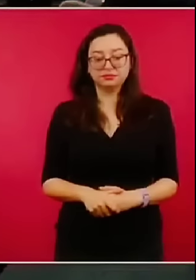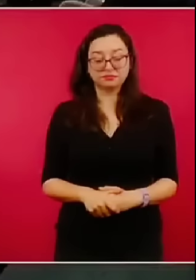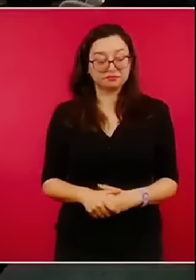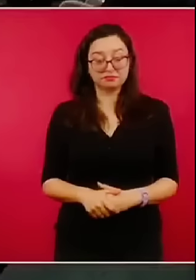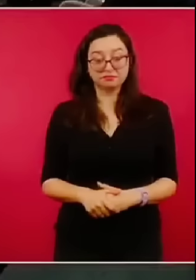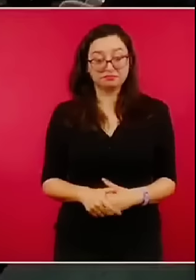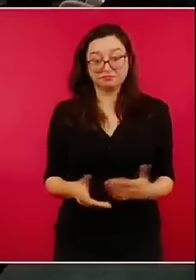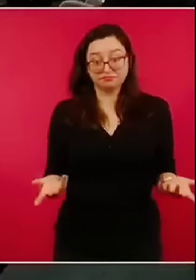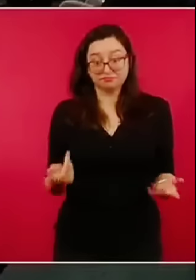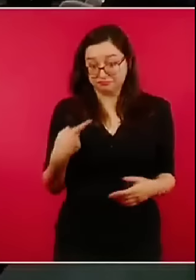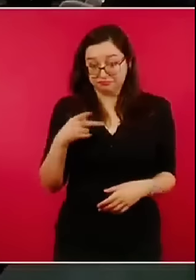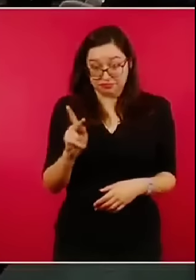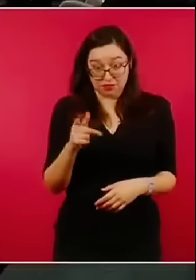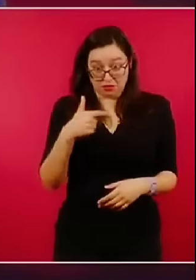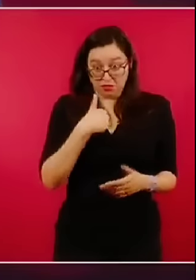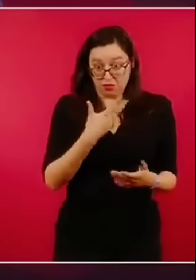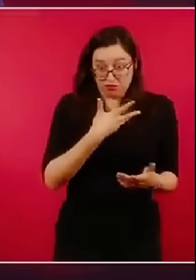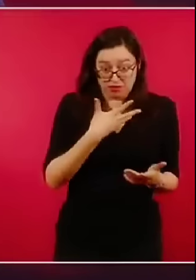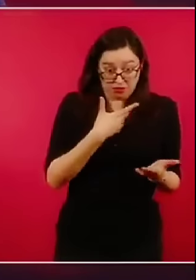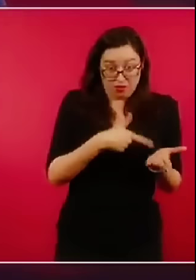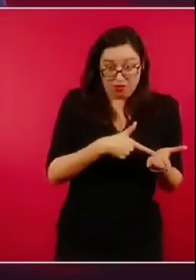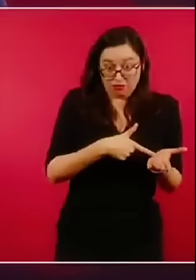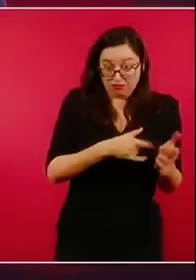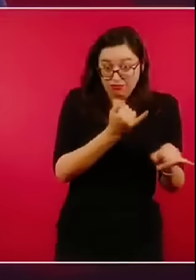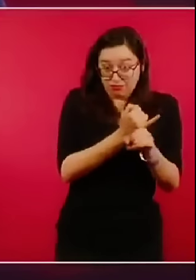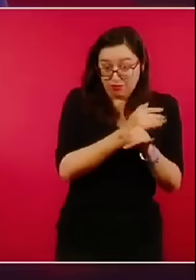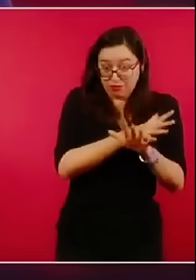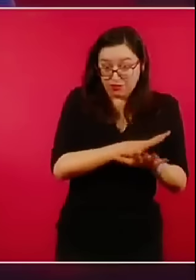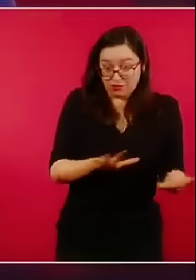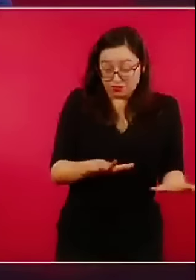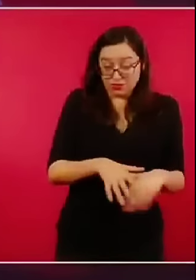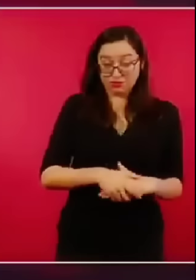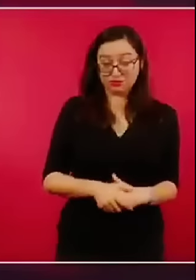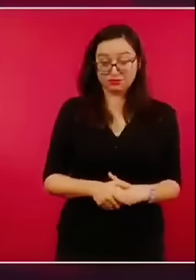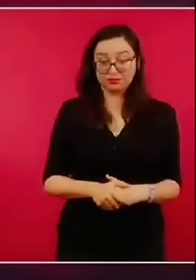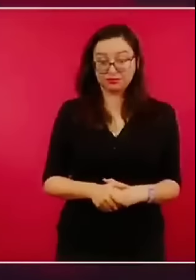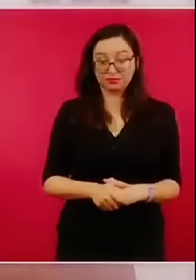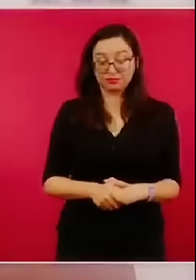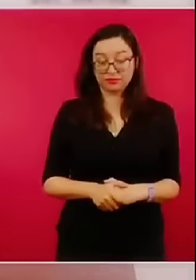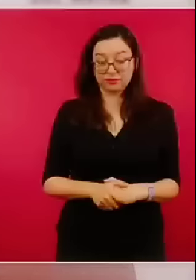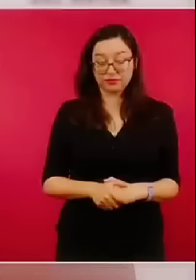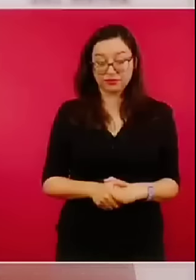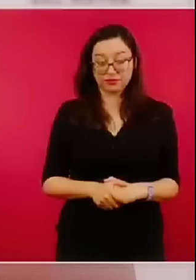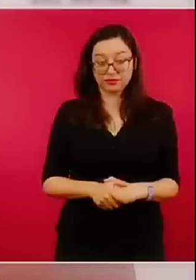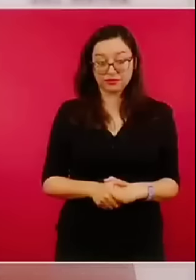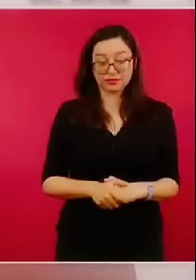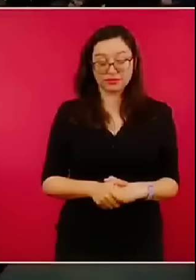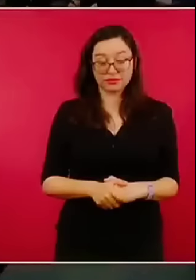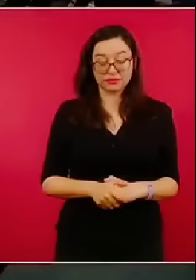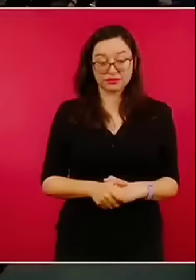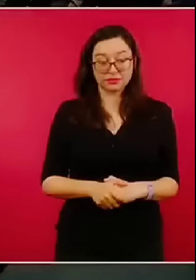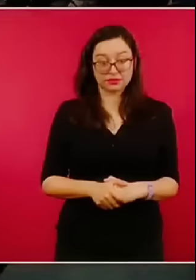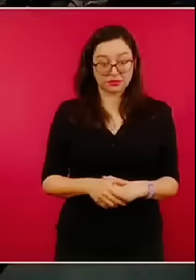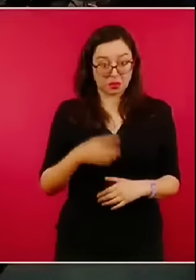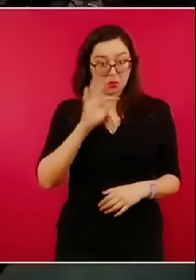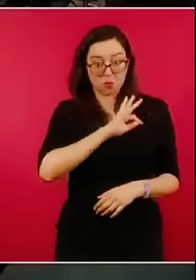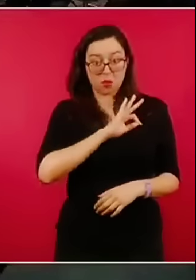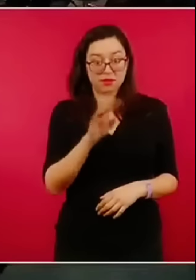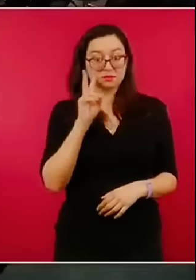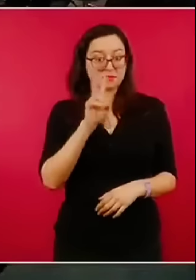No es concepción, es la realidad, viejo mentiroso. Y este, aquí está precisamente.